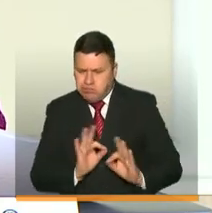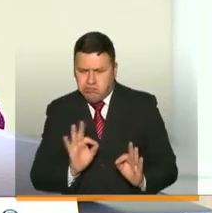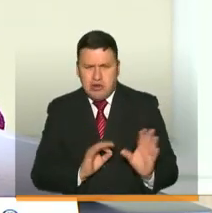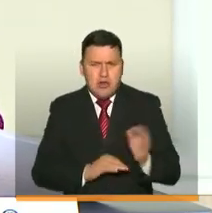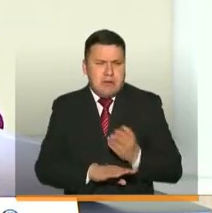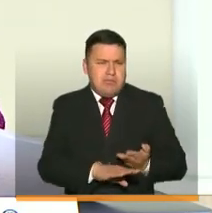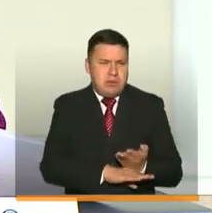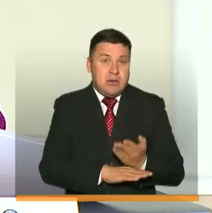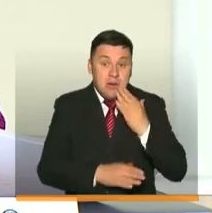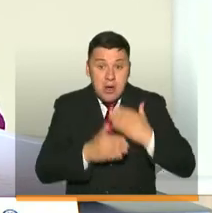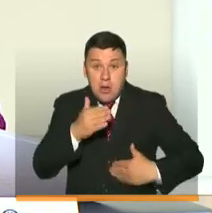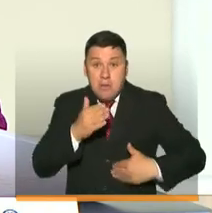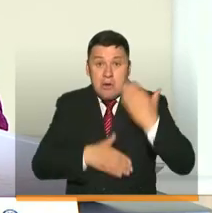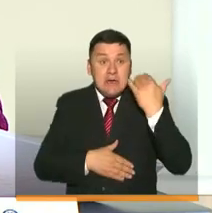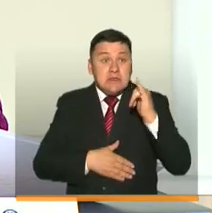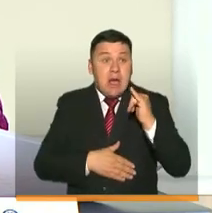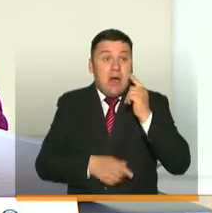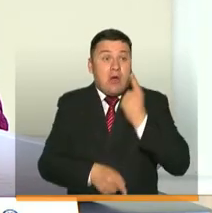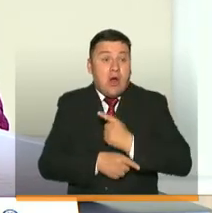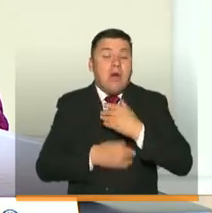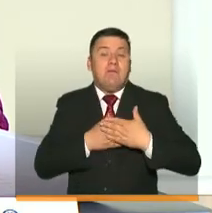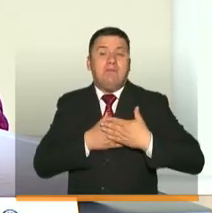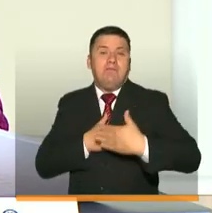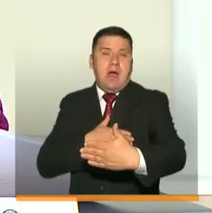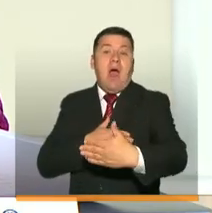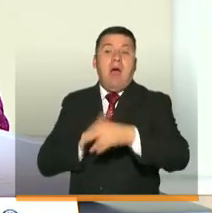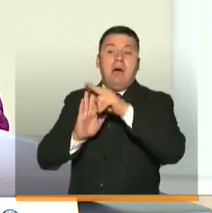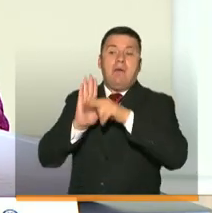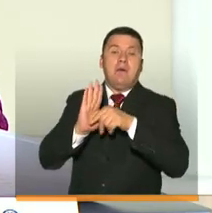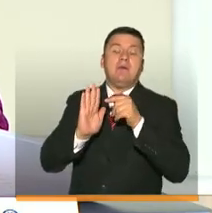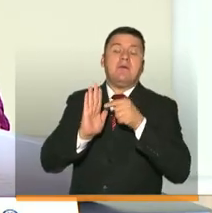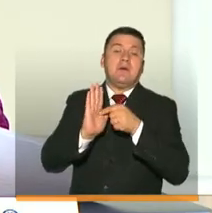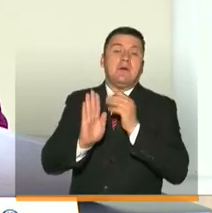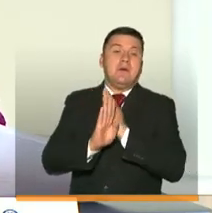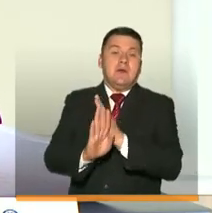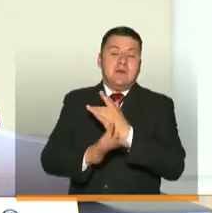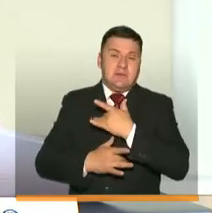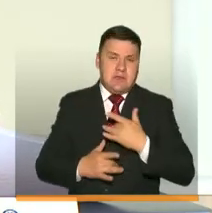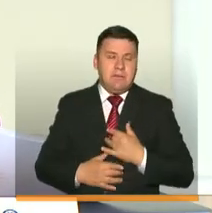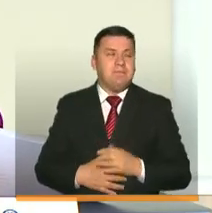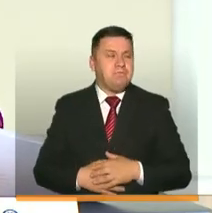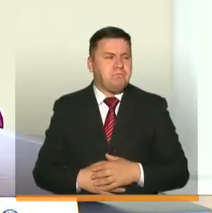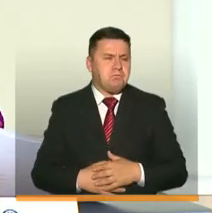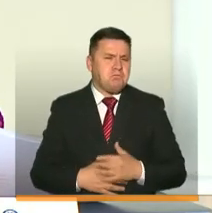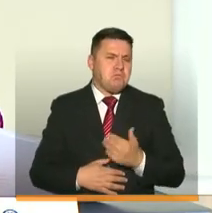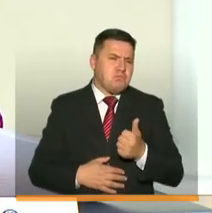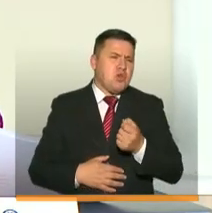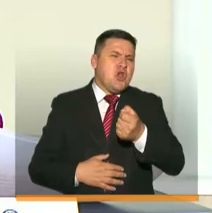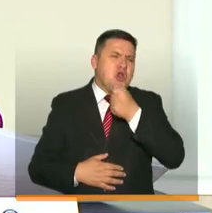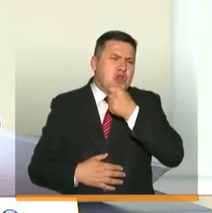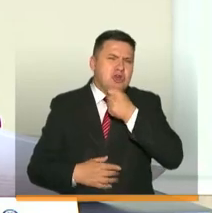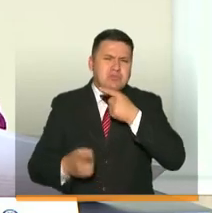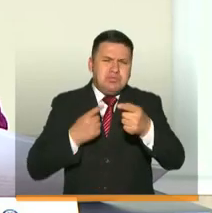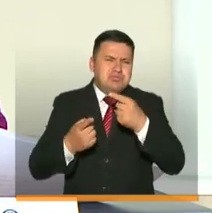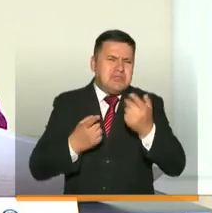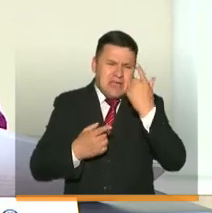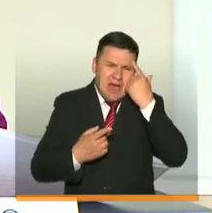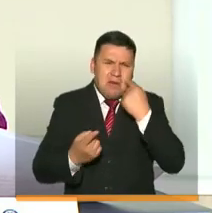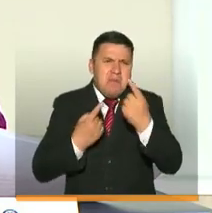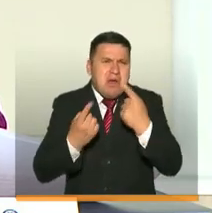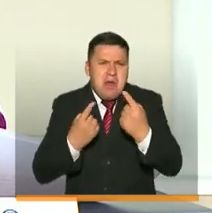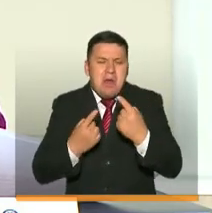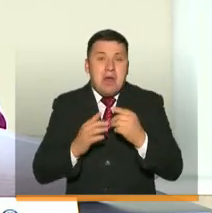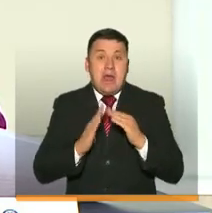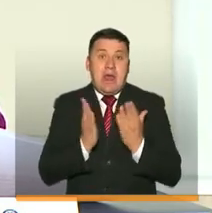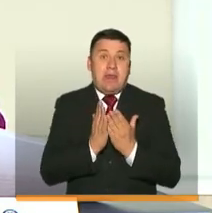con todo rigor para cuando sea un momento oportuno de implementar protocolos de bioseguridad? Salen, muchas noticias y obviamente yo creo que tal vez el tema